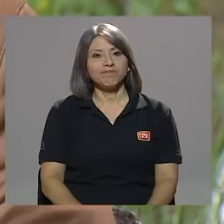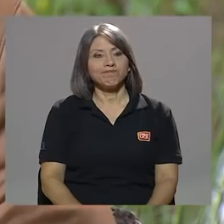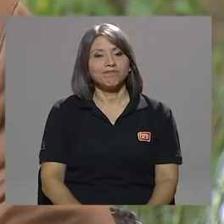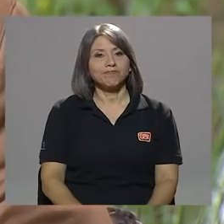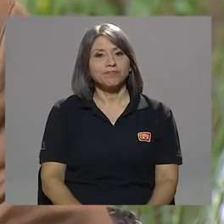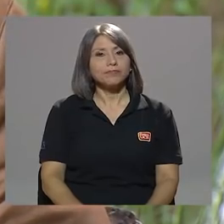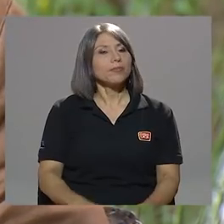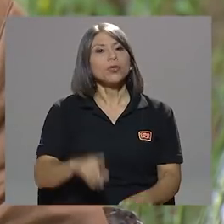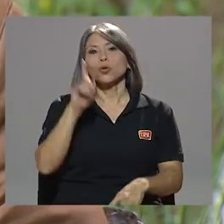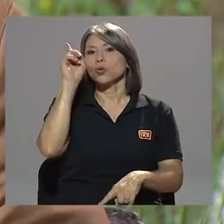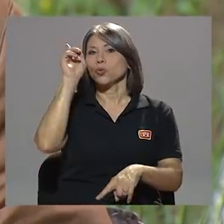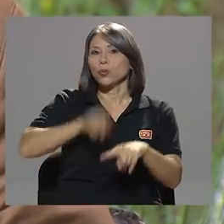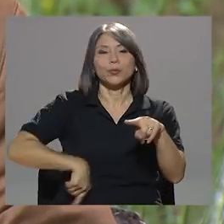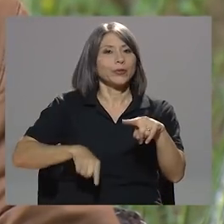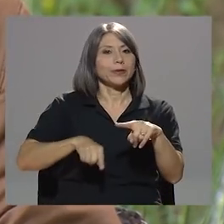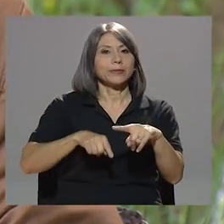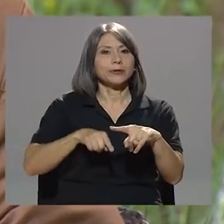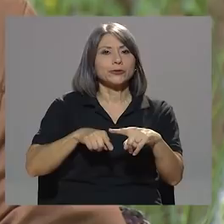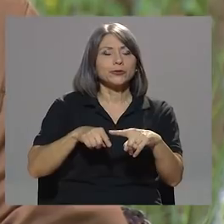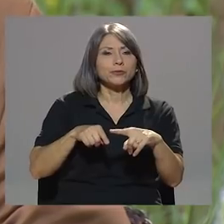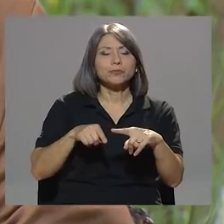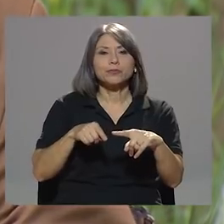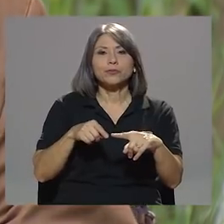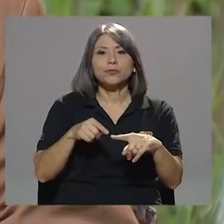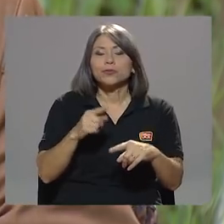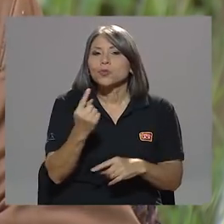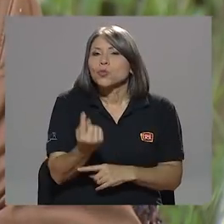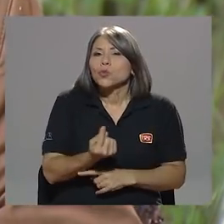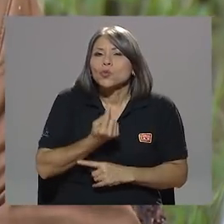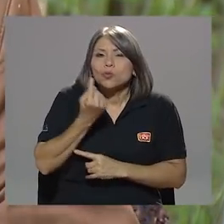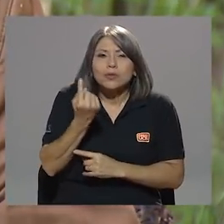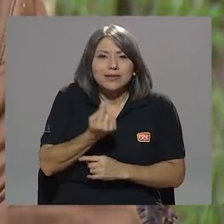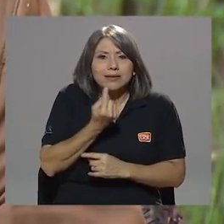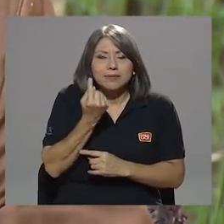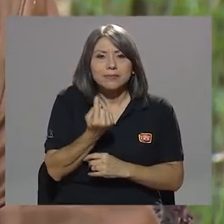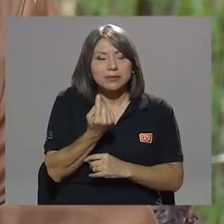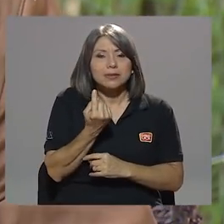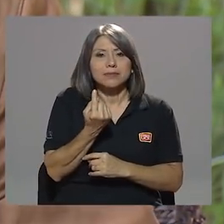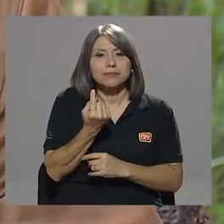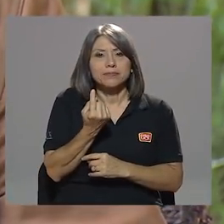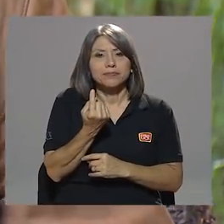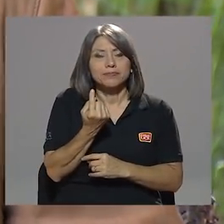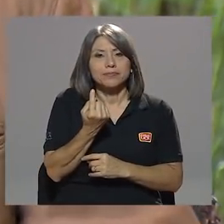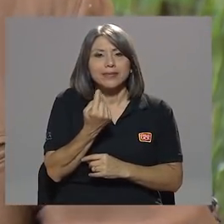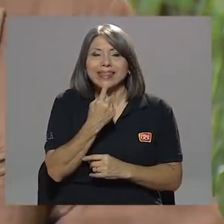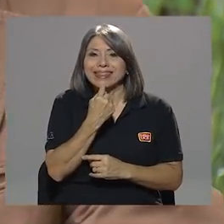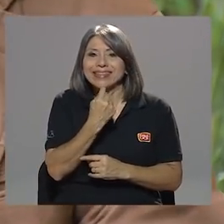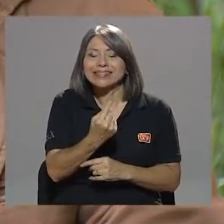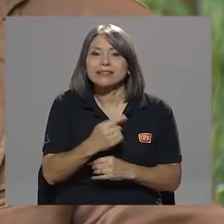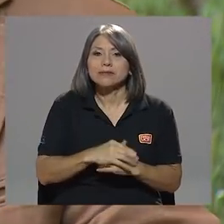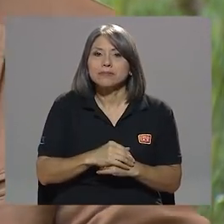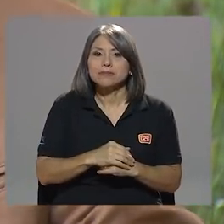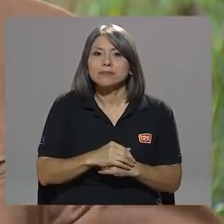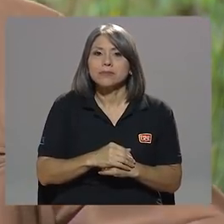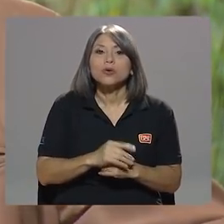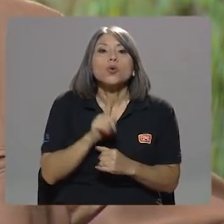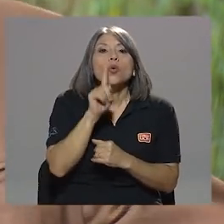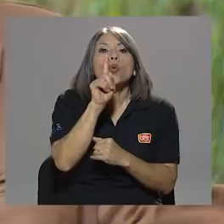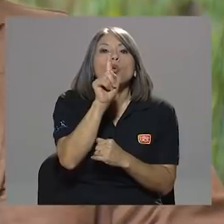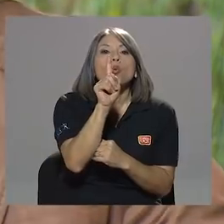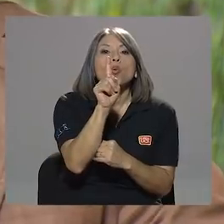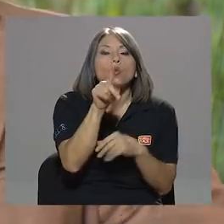No podemos velar por únicamente decir un